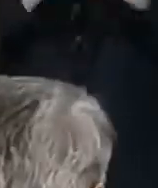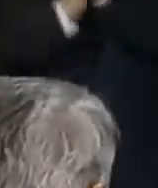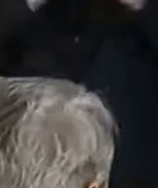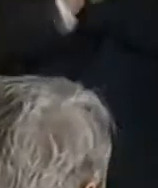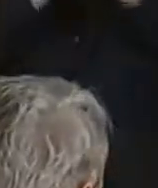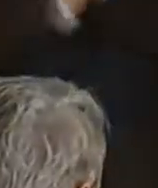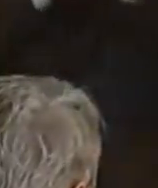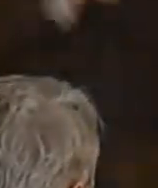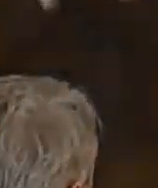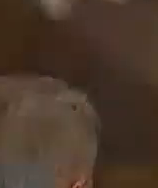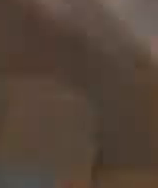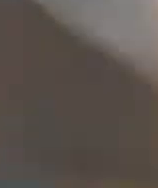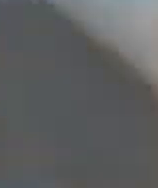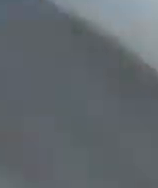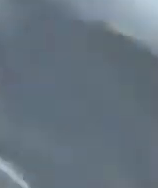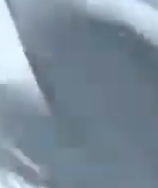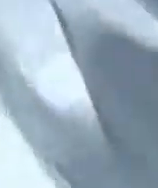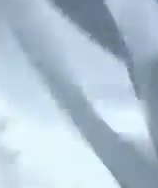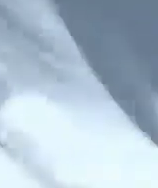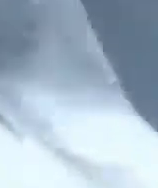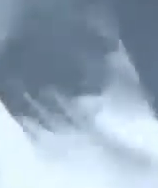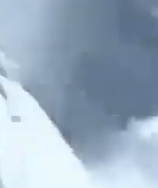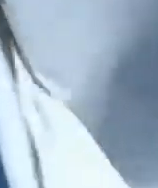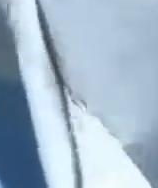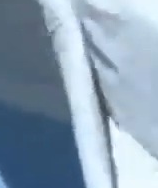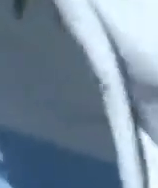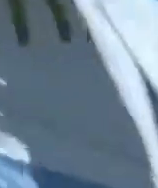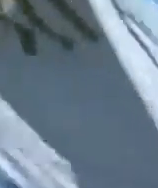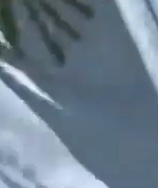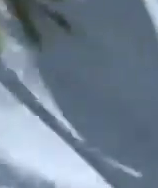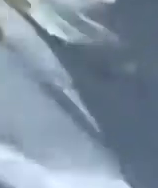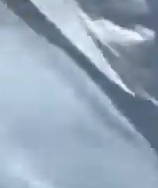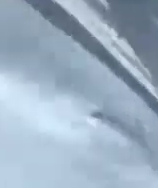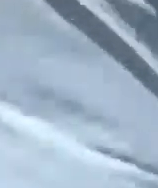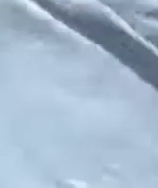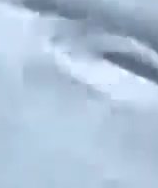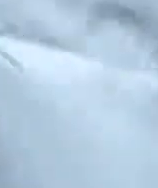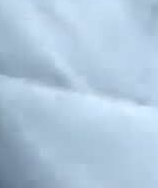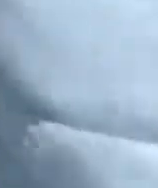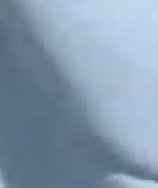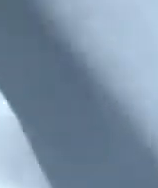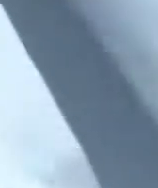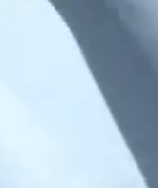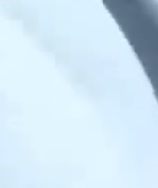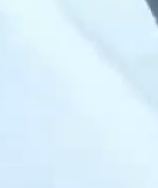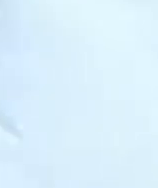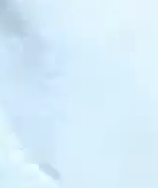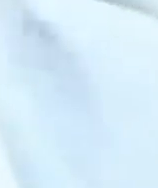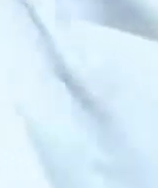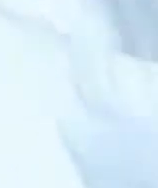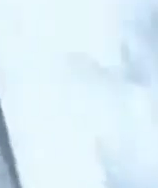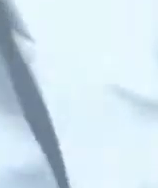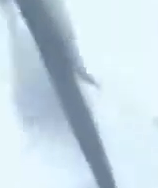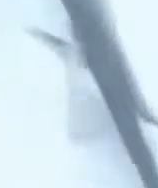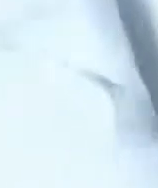Conforme establecido por el artículo 75 de la ley 26.522 de Servicios de Comunicación Audiovisual, transmitieron hasta aquí LRA Radio Nacional